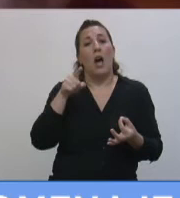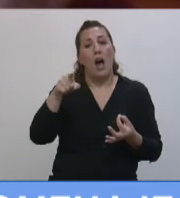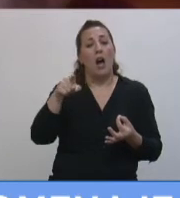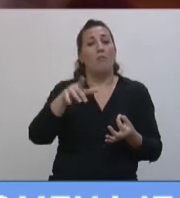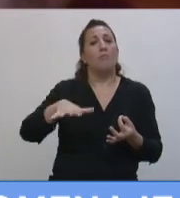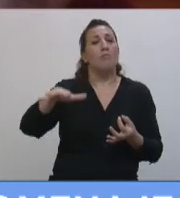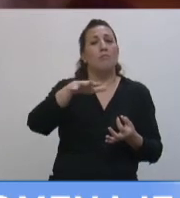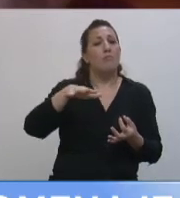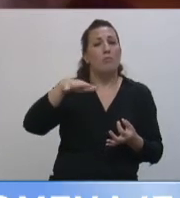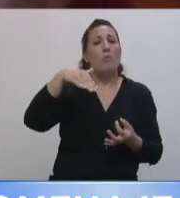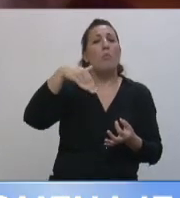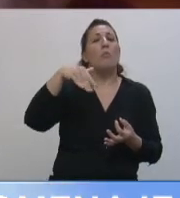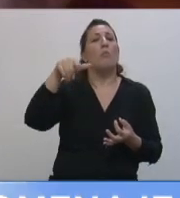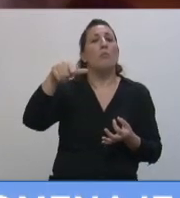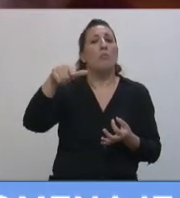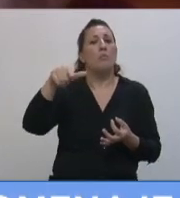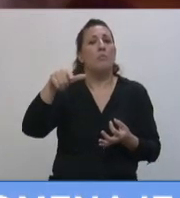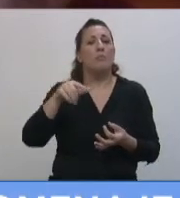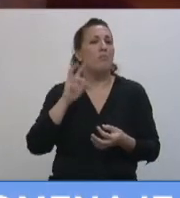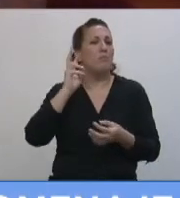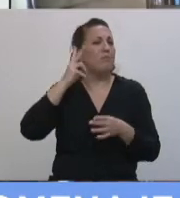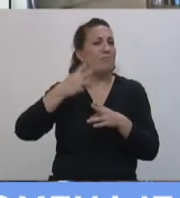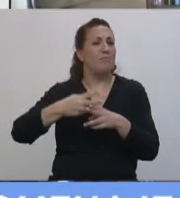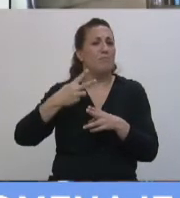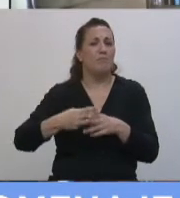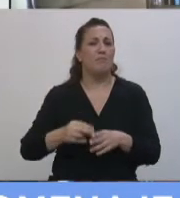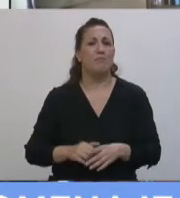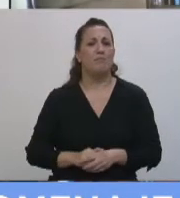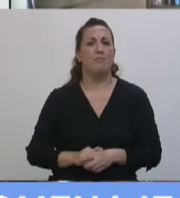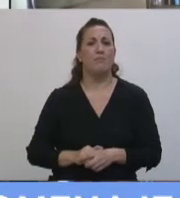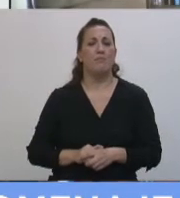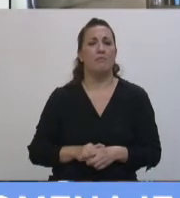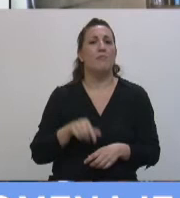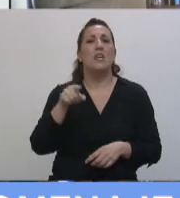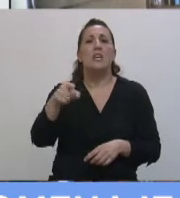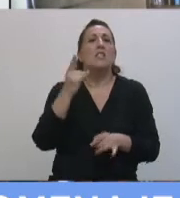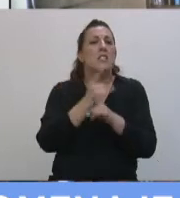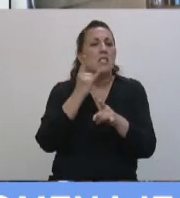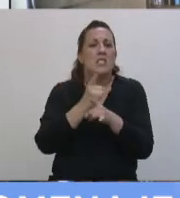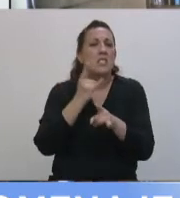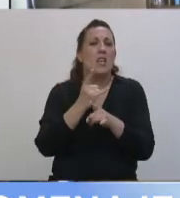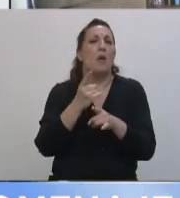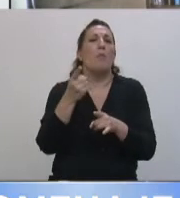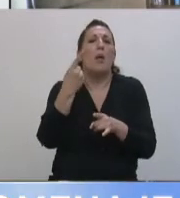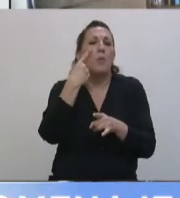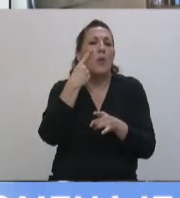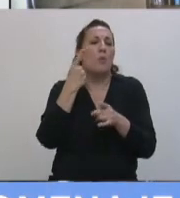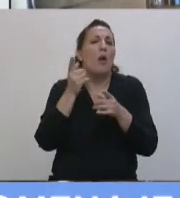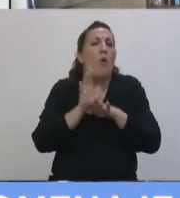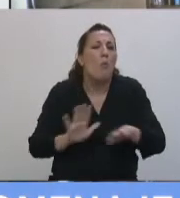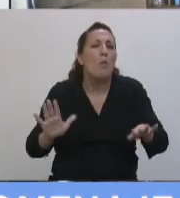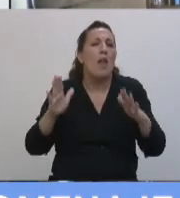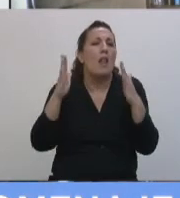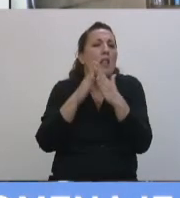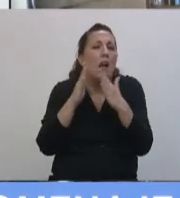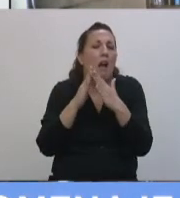orador de aquella constitución del 53, y ella vivió toda su vida frente a la humilde morada y casa del fray.